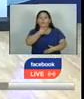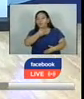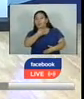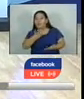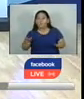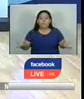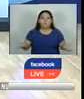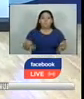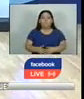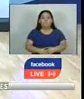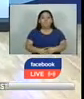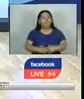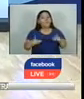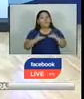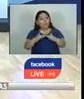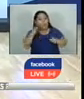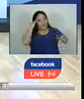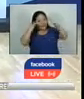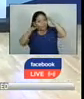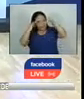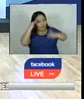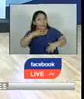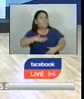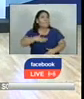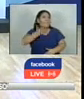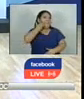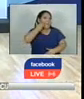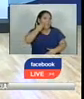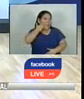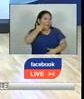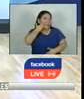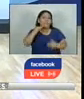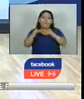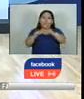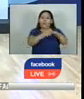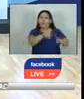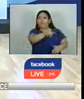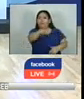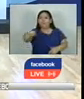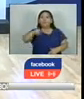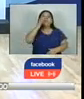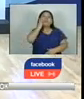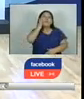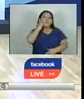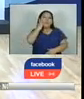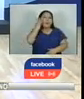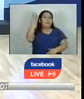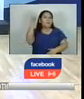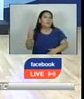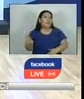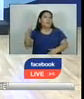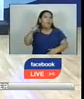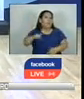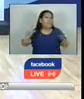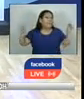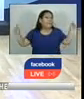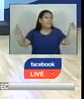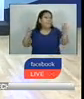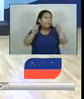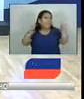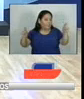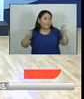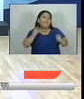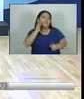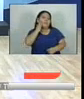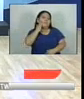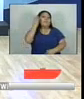de Noticiero Hechos. Aprovecho el espacio para saludar a mi mamá y, por supuesto, a todas las mamás que este día están celebrando aún